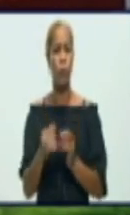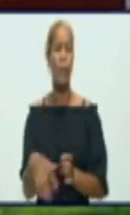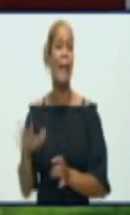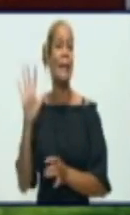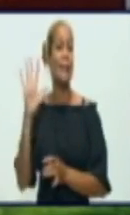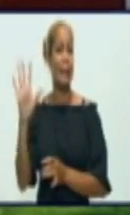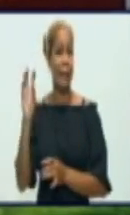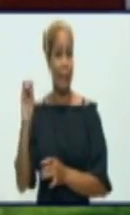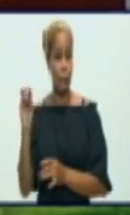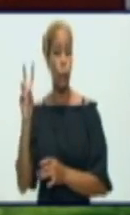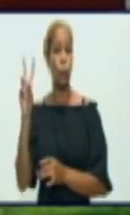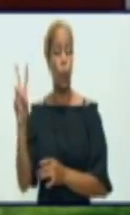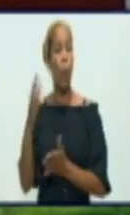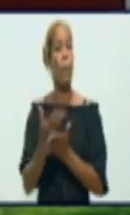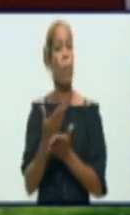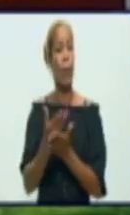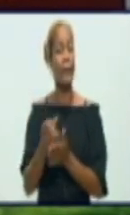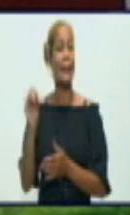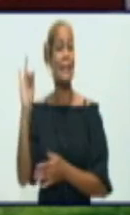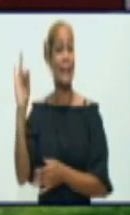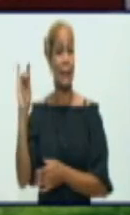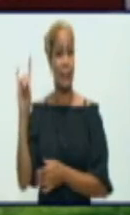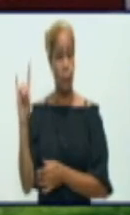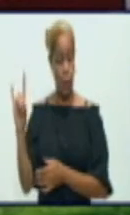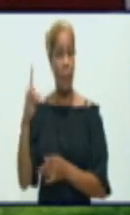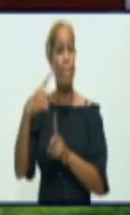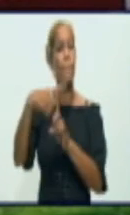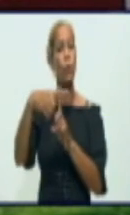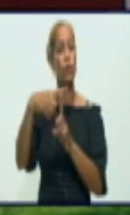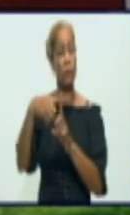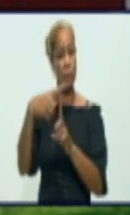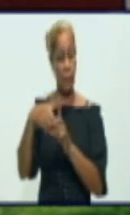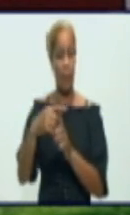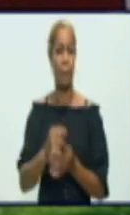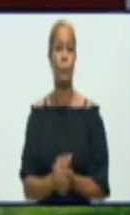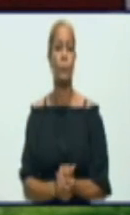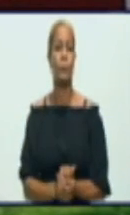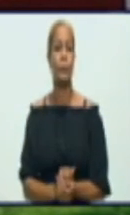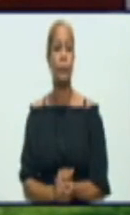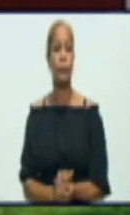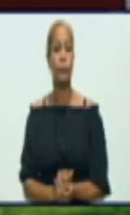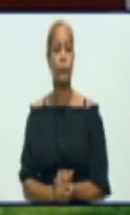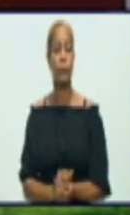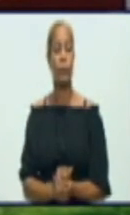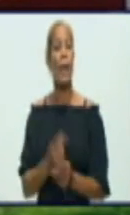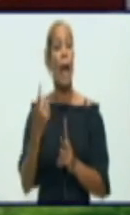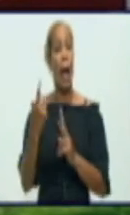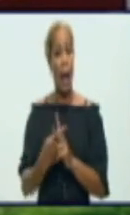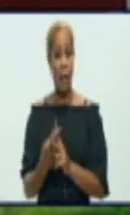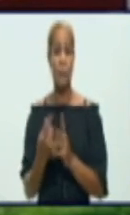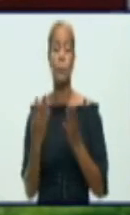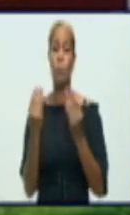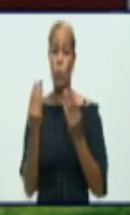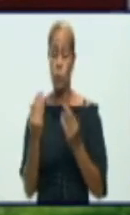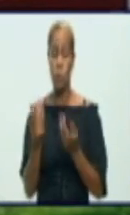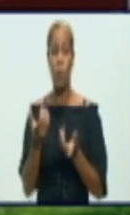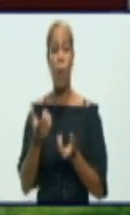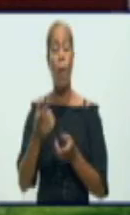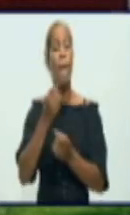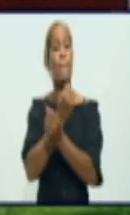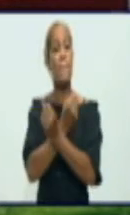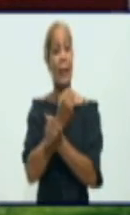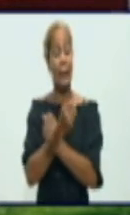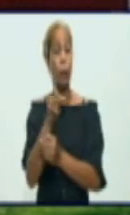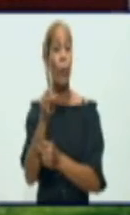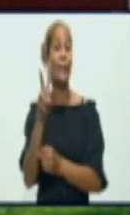502 muestras, 79 resultaron positivas en las últimas 24 horas. Hay presencia de la enfermedad en 12